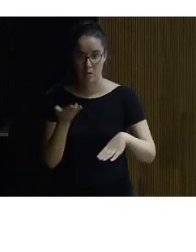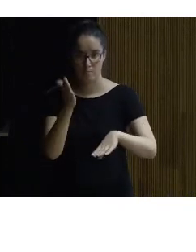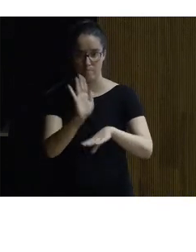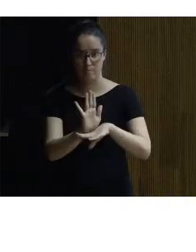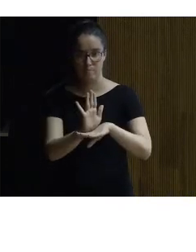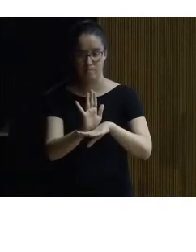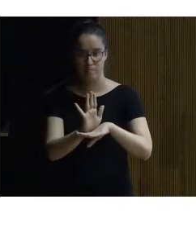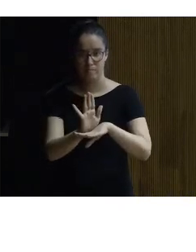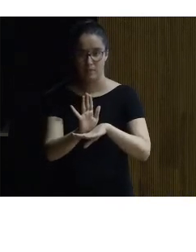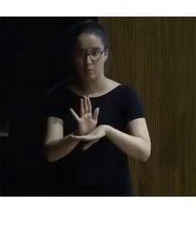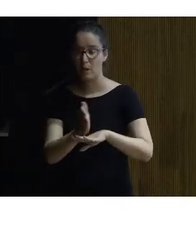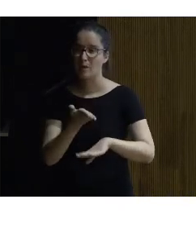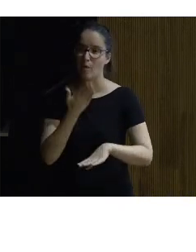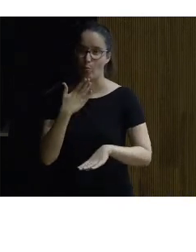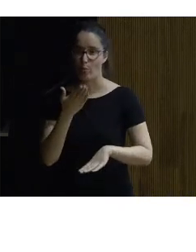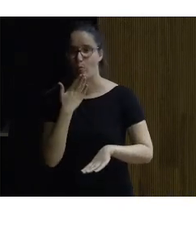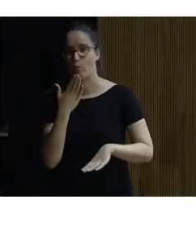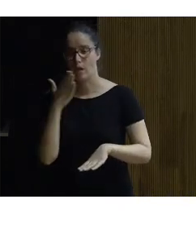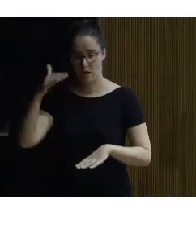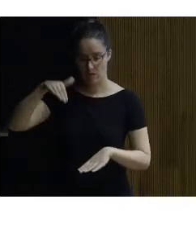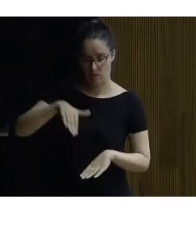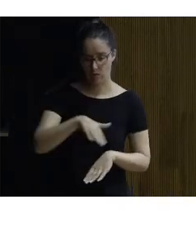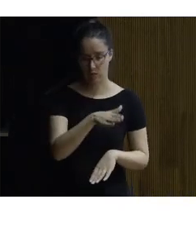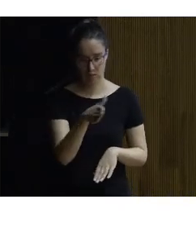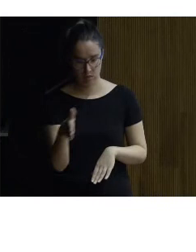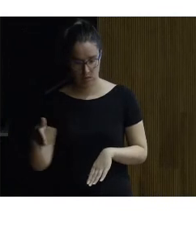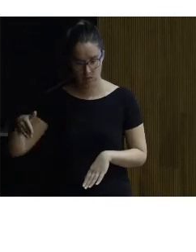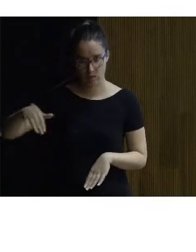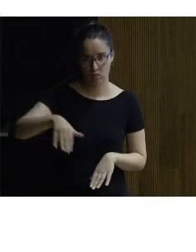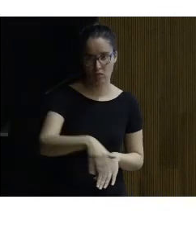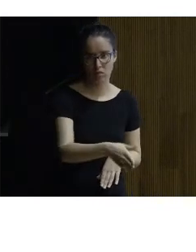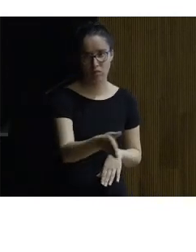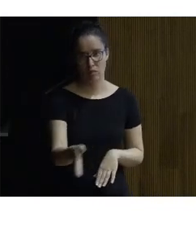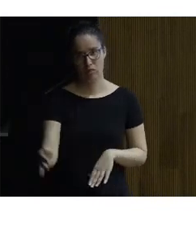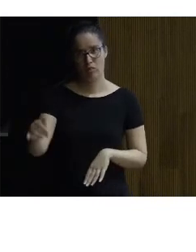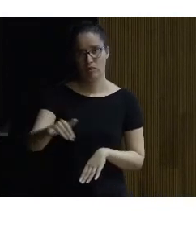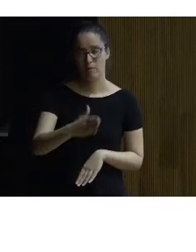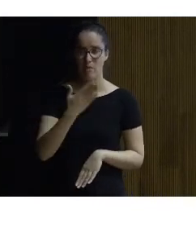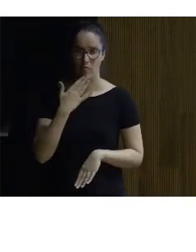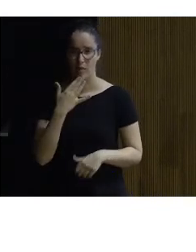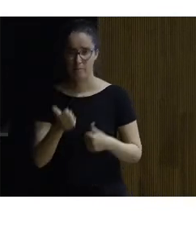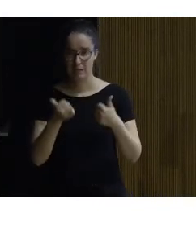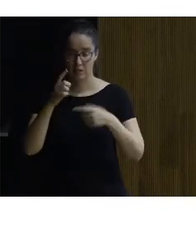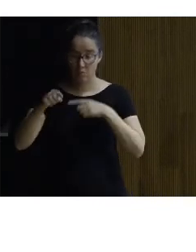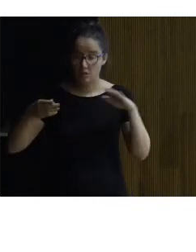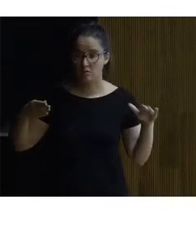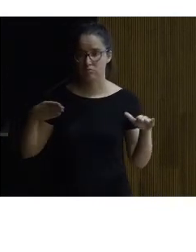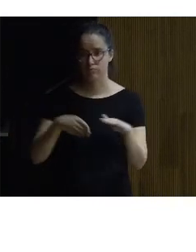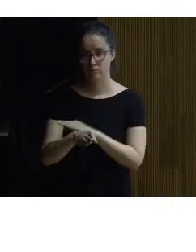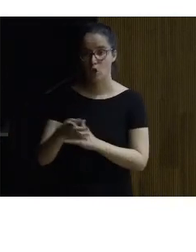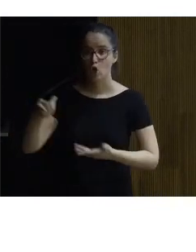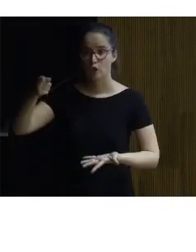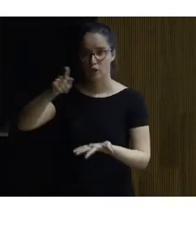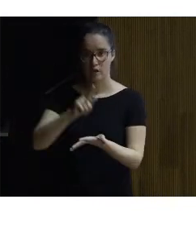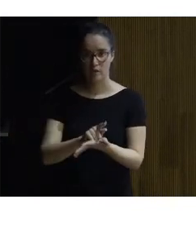amenizar la bajada por esa rampa y luego ya se entraba nuevamente